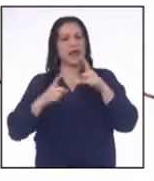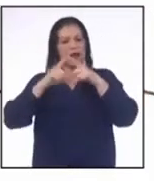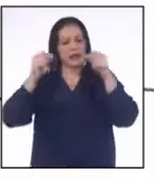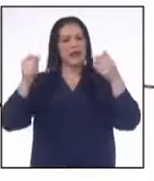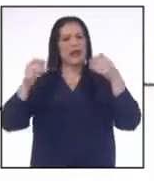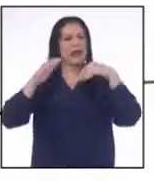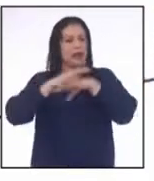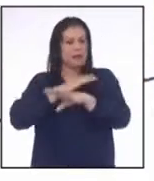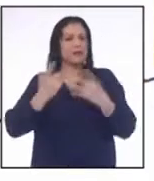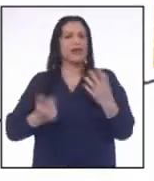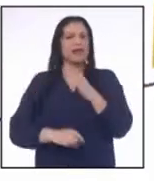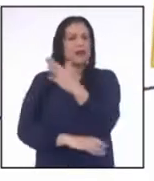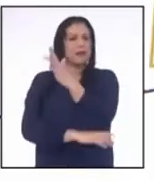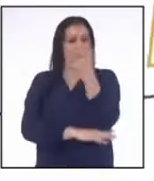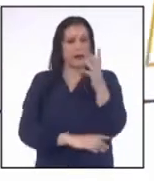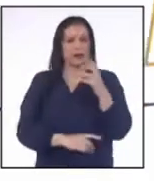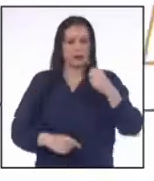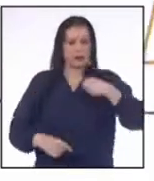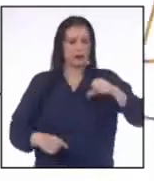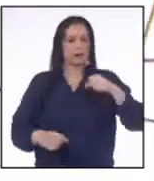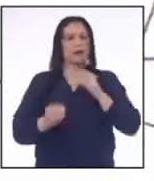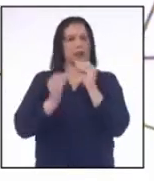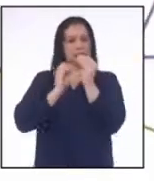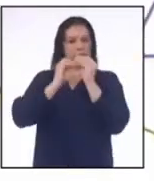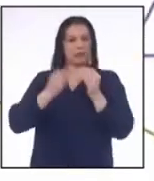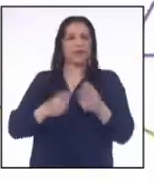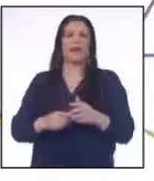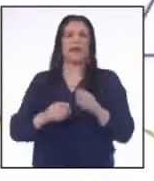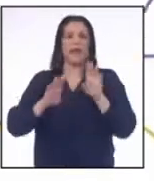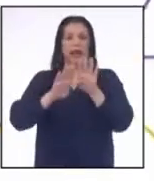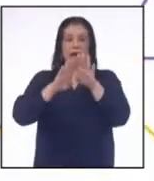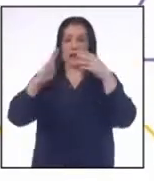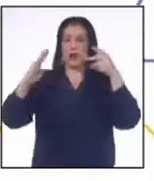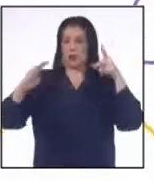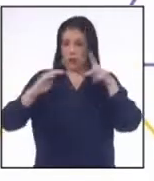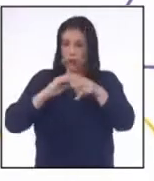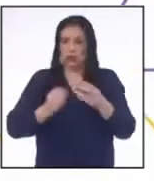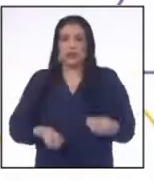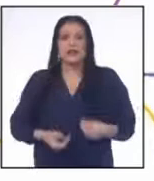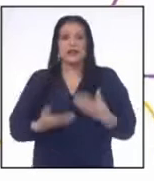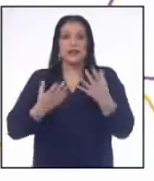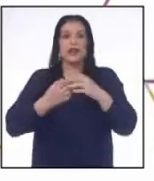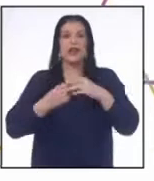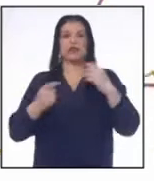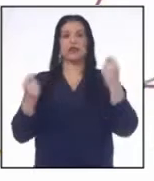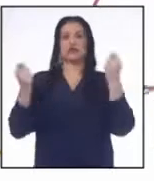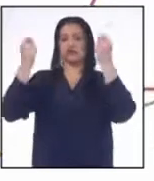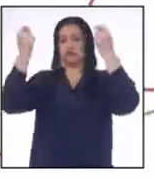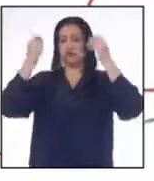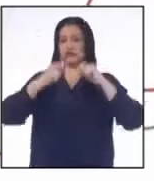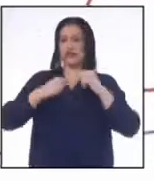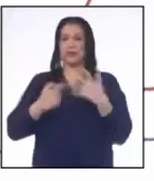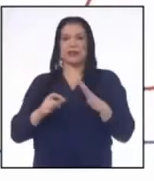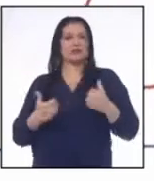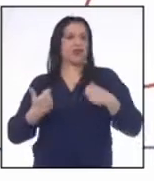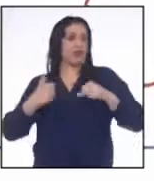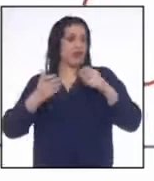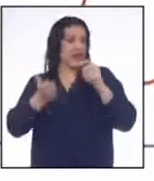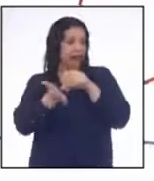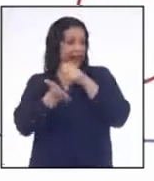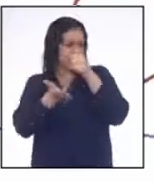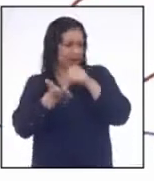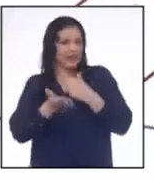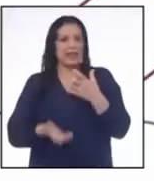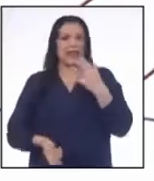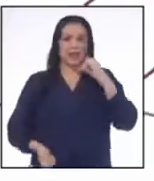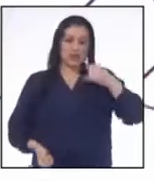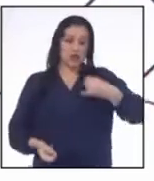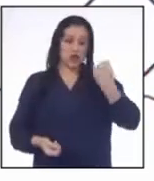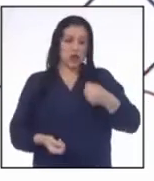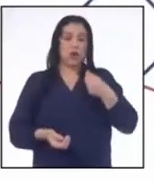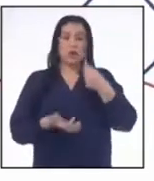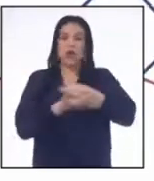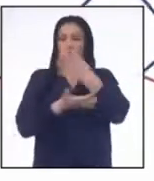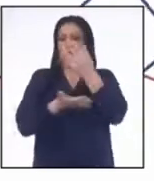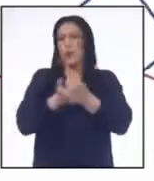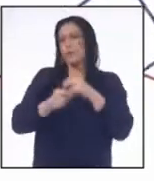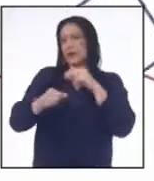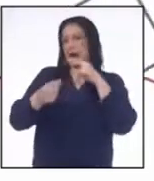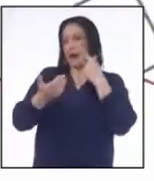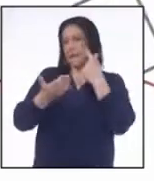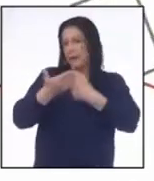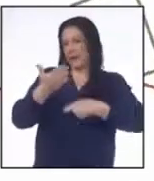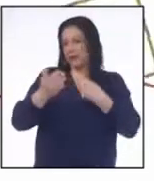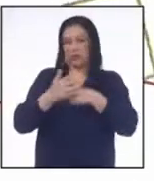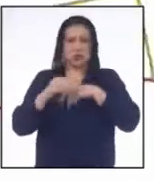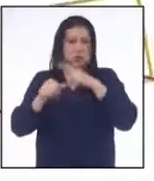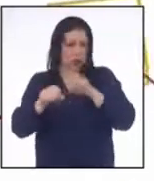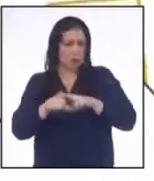parque que el municipio remodeló En la inauguración se ofrecerá un espectáculo artístico Si los jóvenes compran la entrada a precio normal